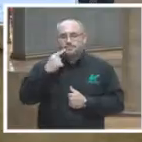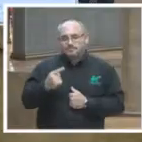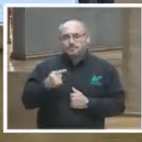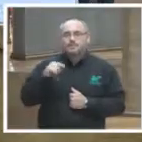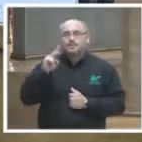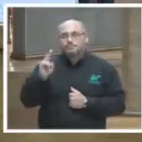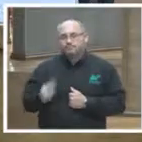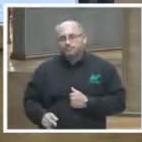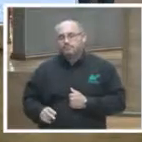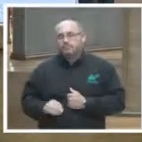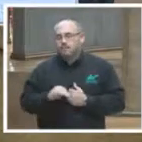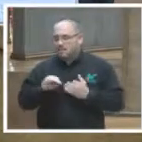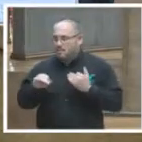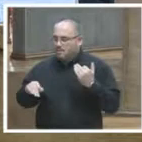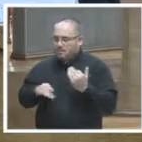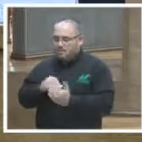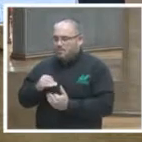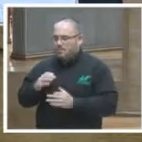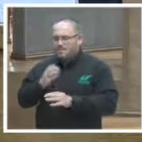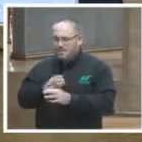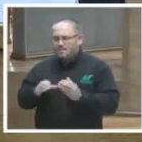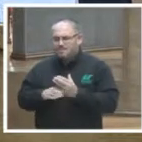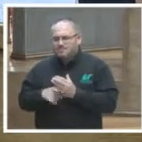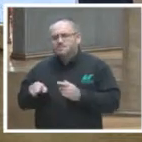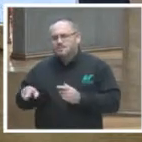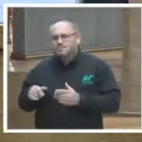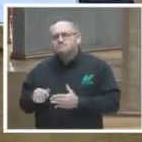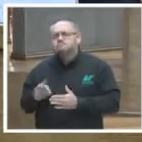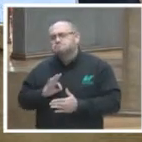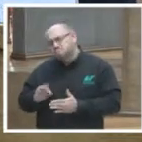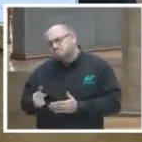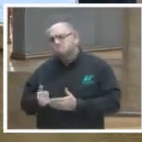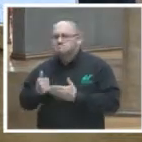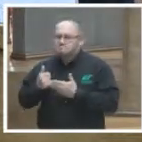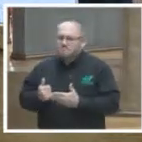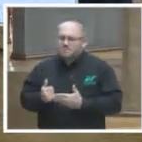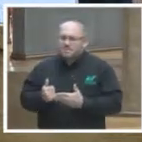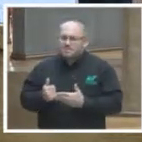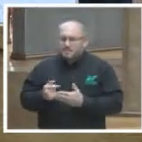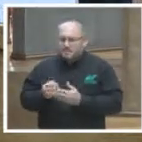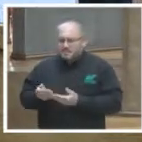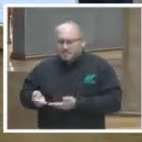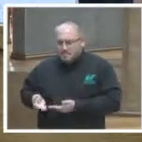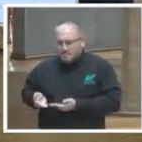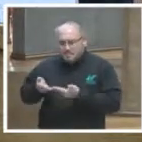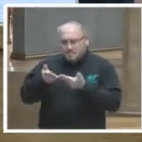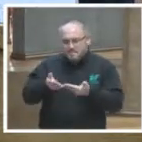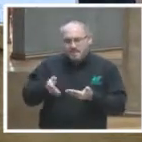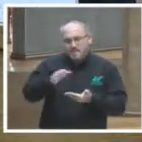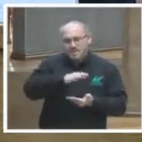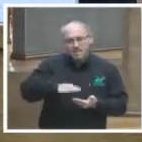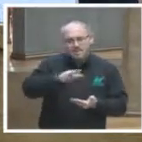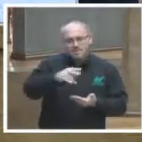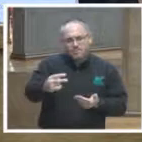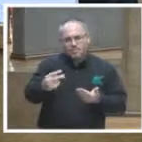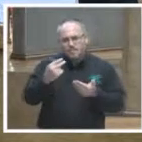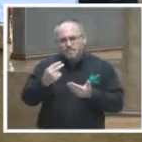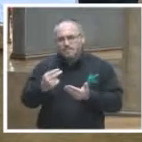en realidad todas estas herramientas son medios y tendrían que estar dirigidas a un fin o a